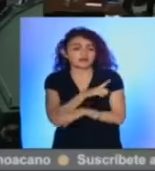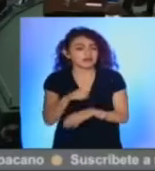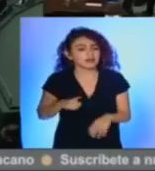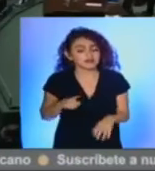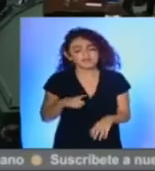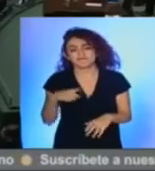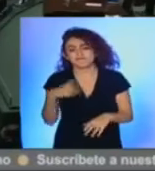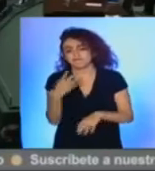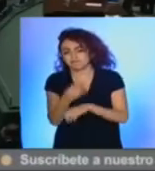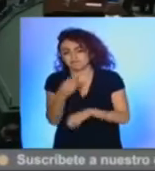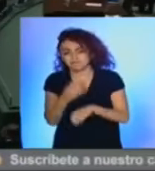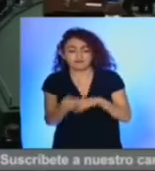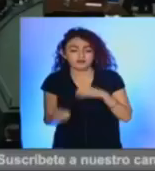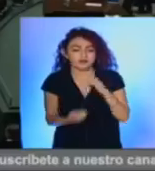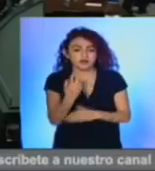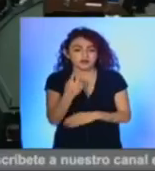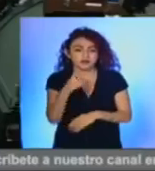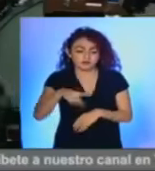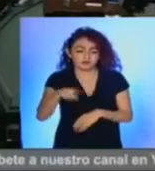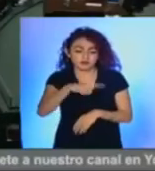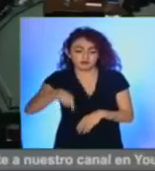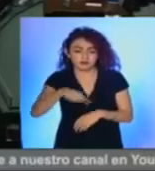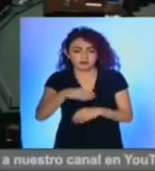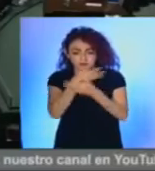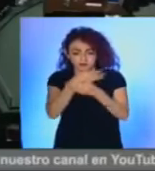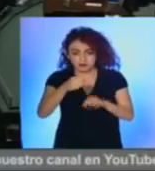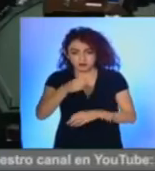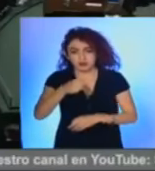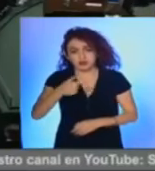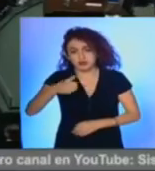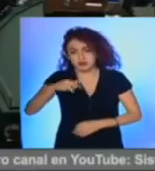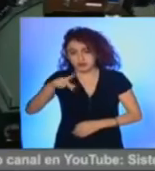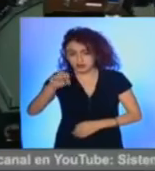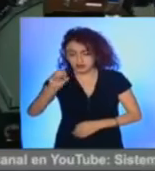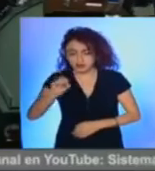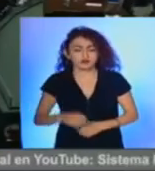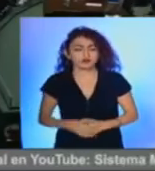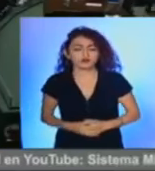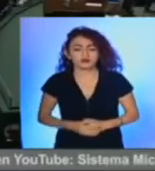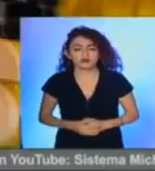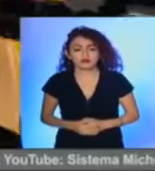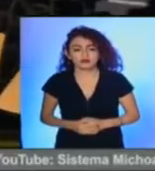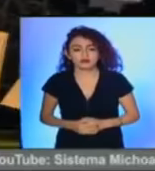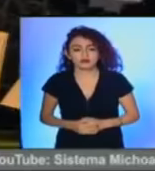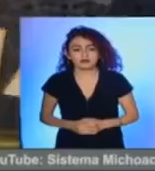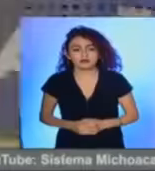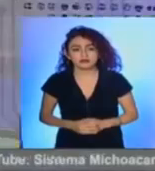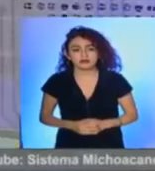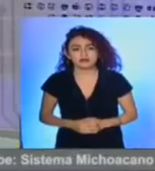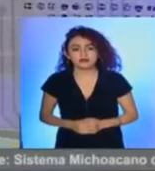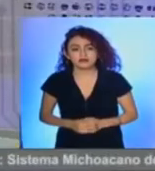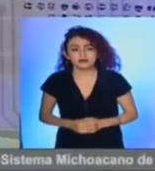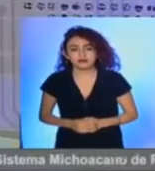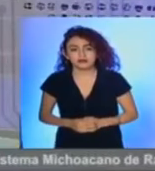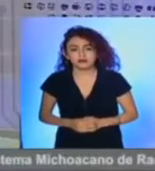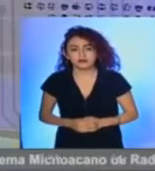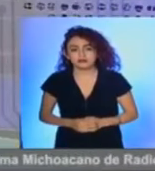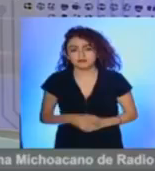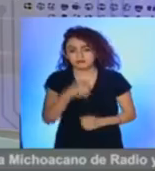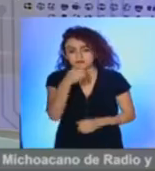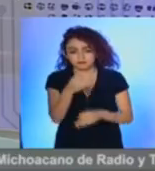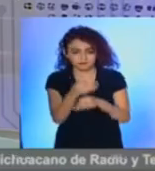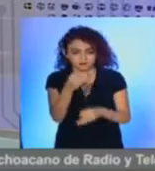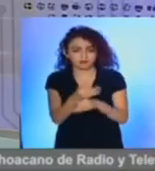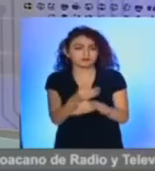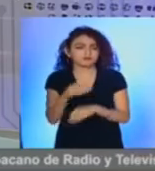ajustarnos a la nueva realidad. SM Noticias, Gerardo Hernández. Le comento